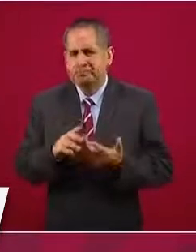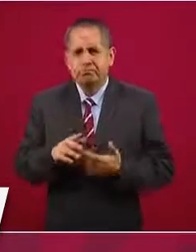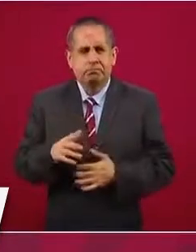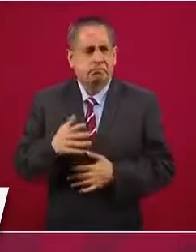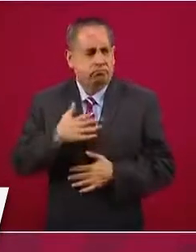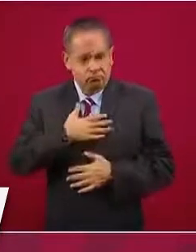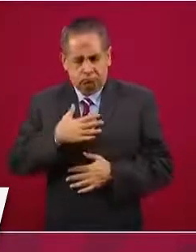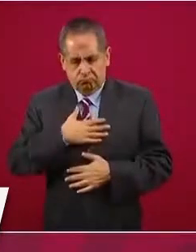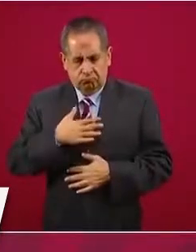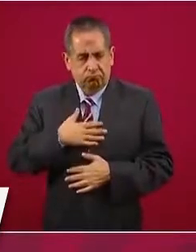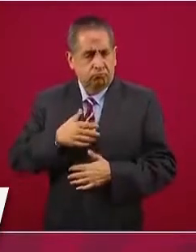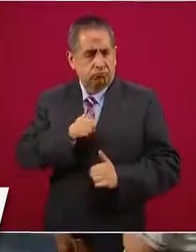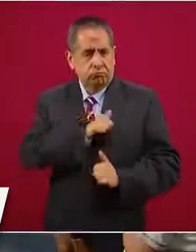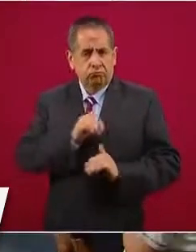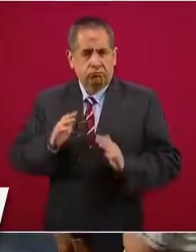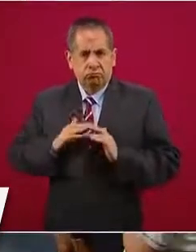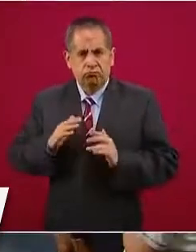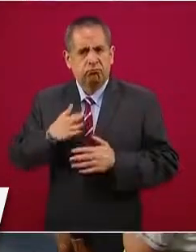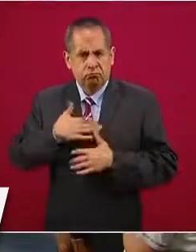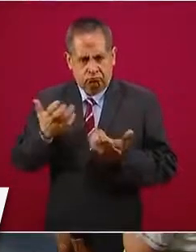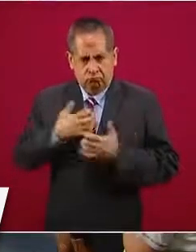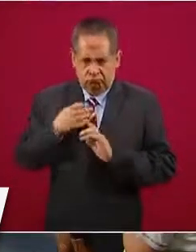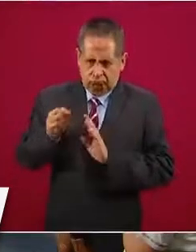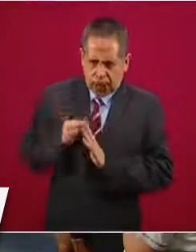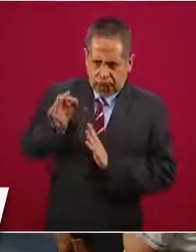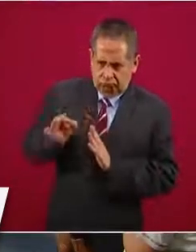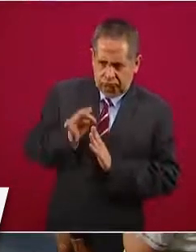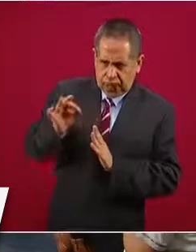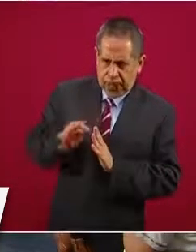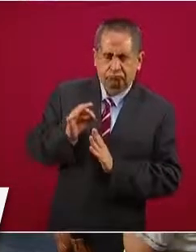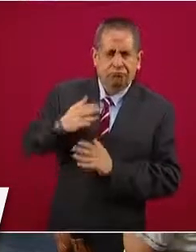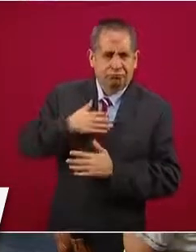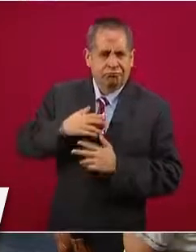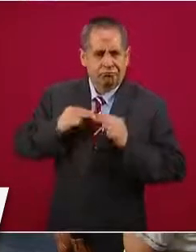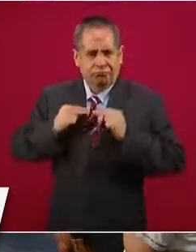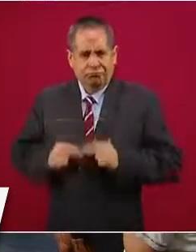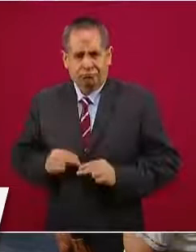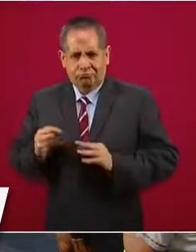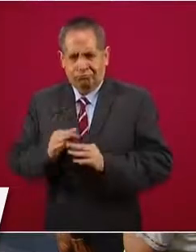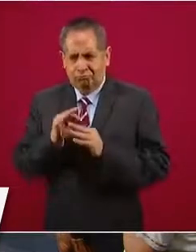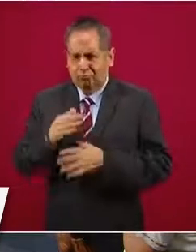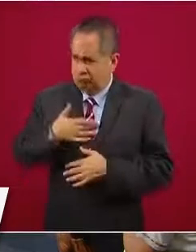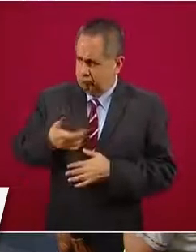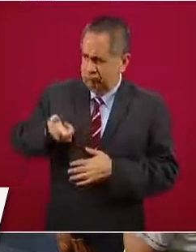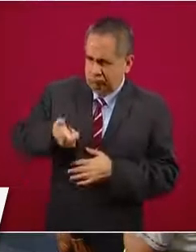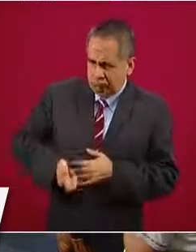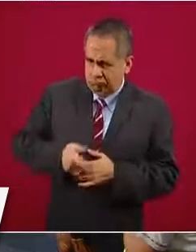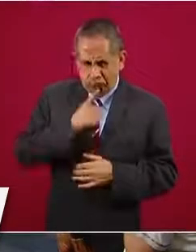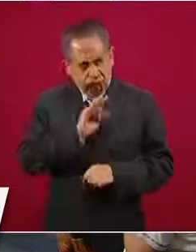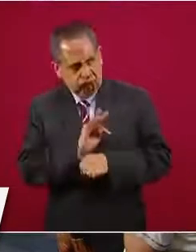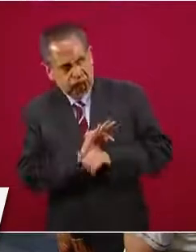uniformes, ponían de su bolsa.